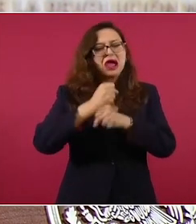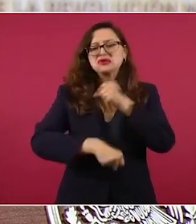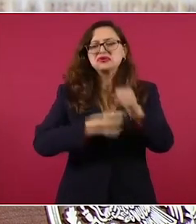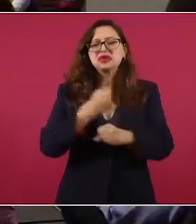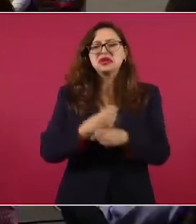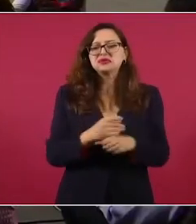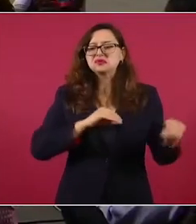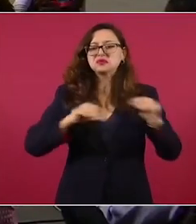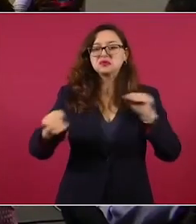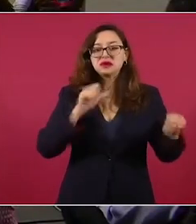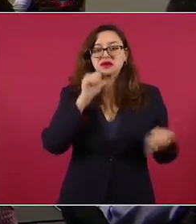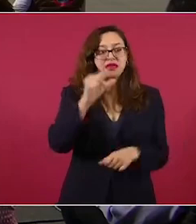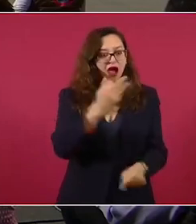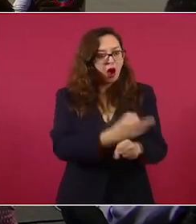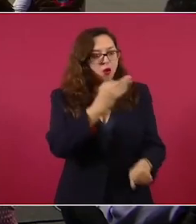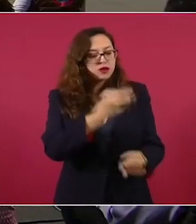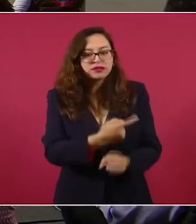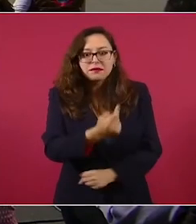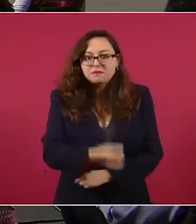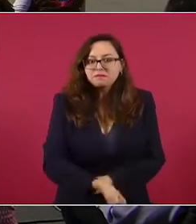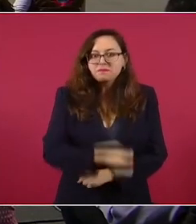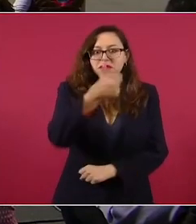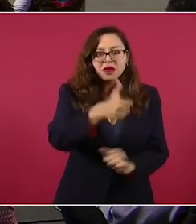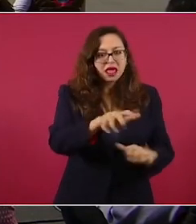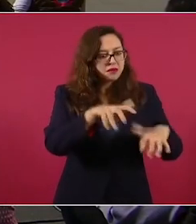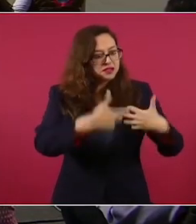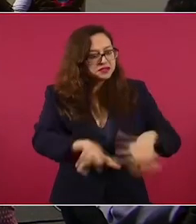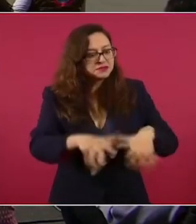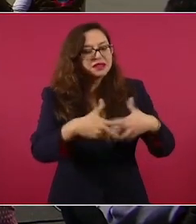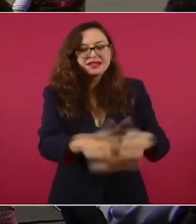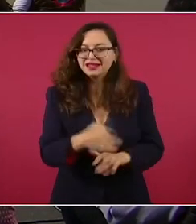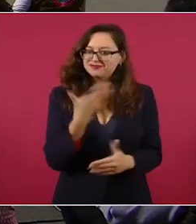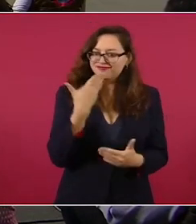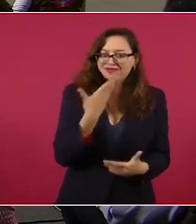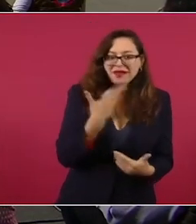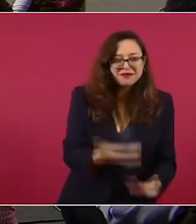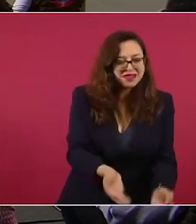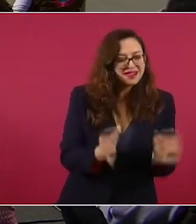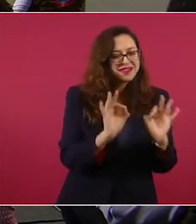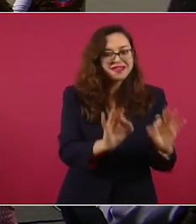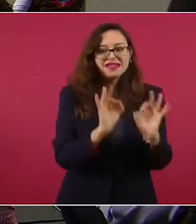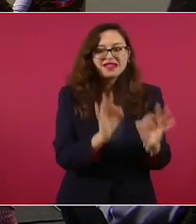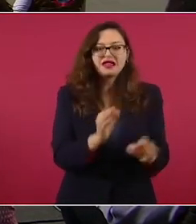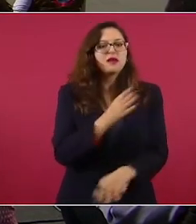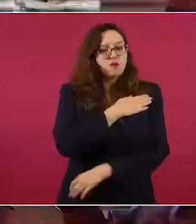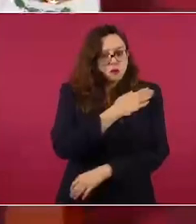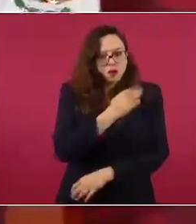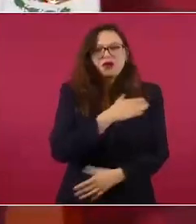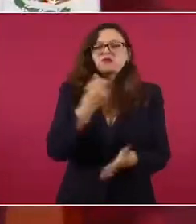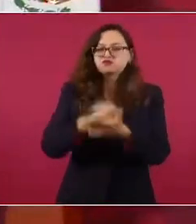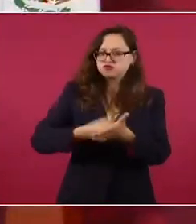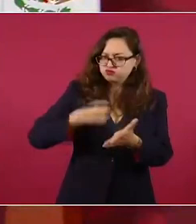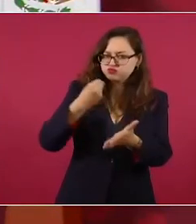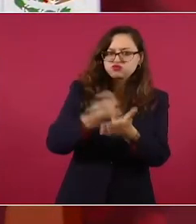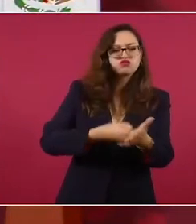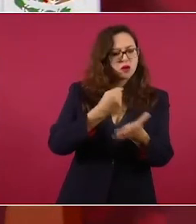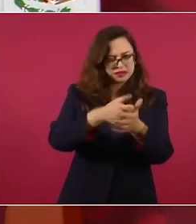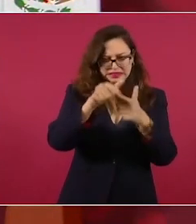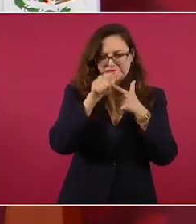Y seguir luchando, adelante y en buena ley